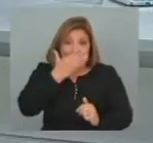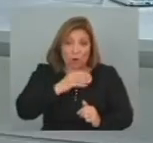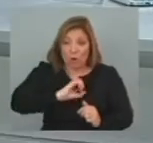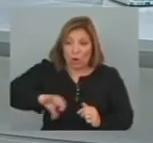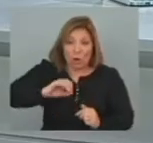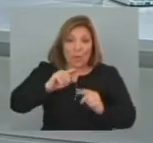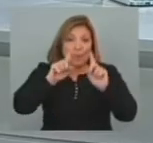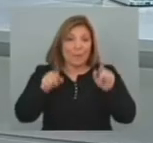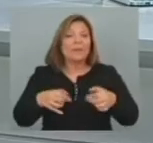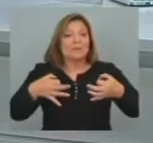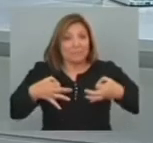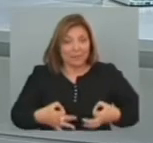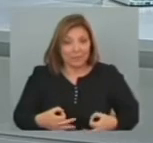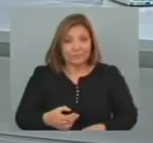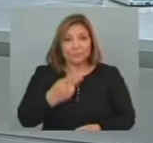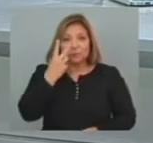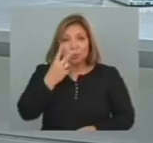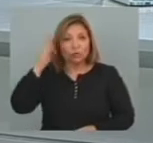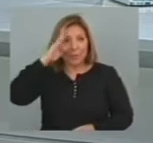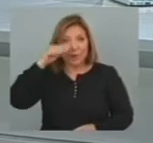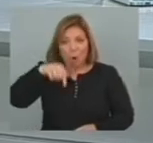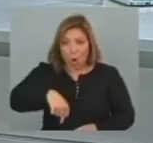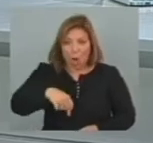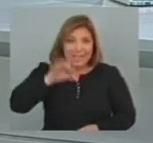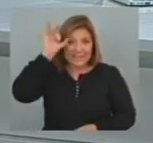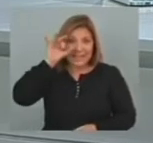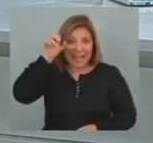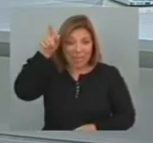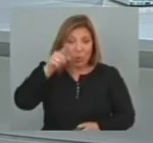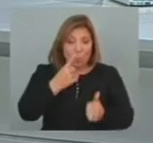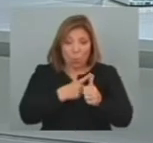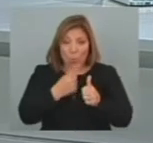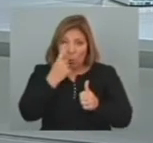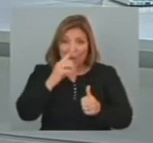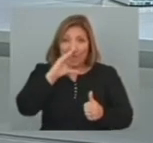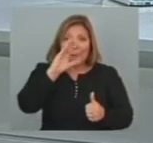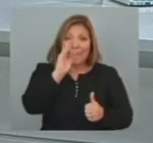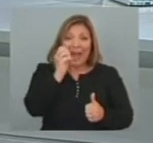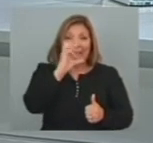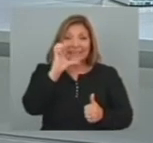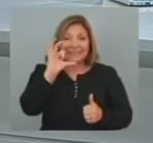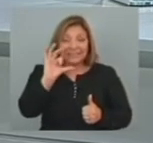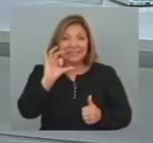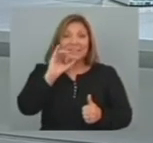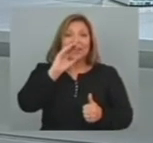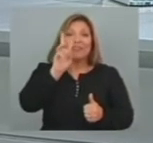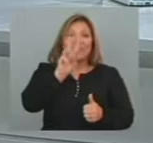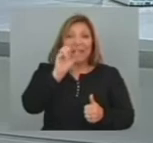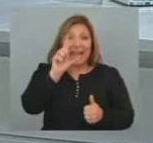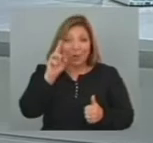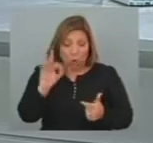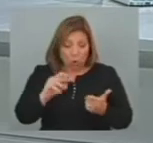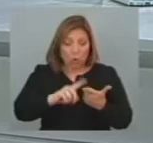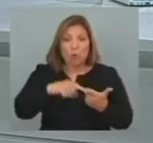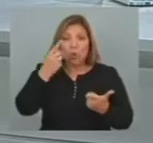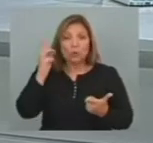Dos homenajes Se realizaron Hoy en el Senado De la República Uno a Carlos Páez Vilaró Y otro Al fallecido